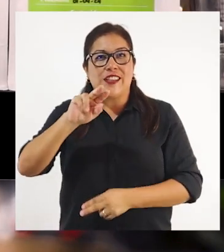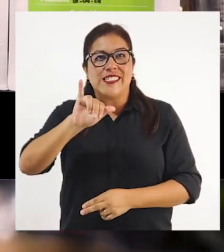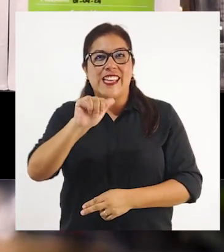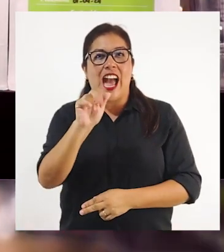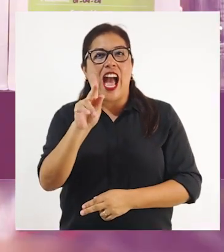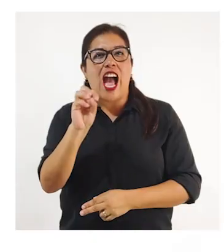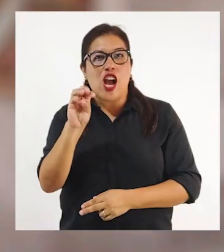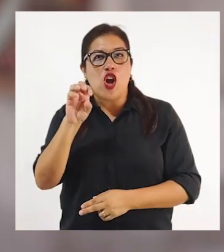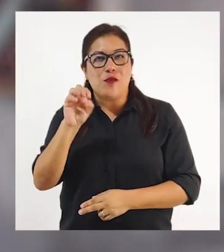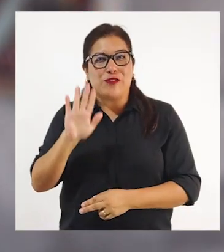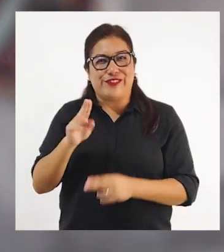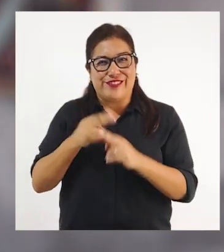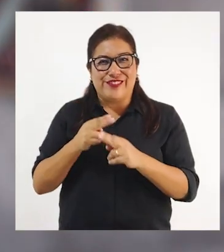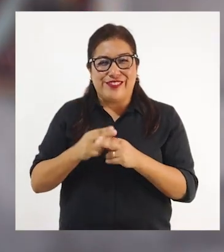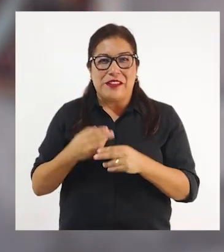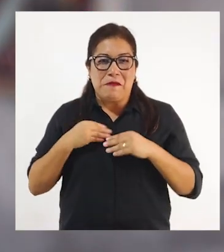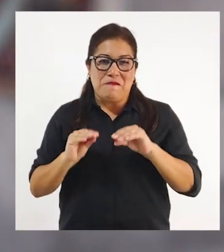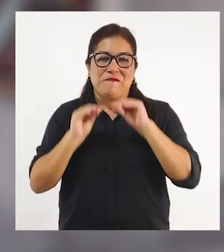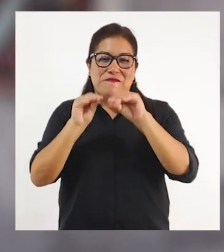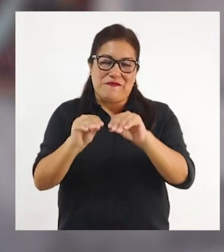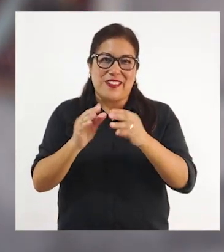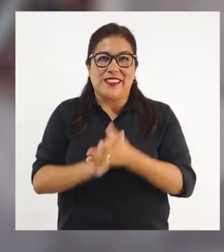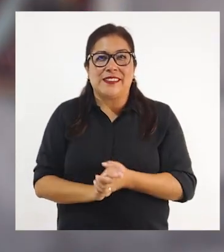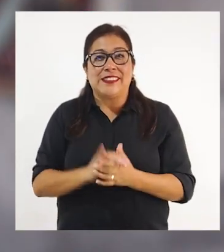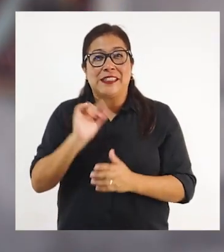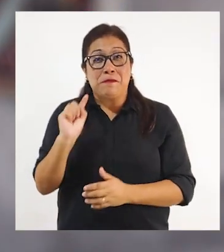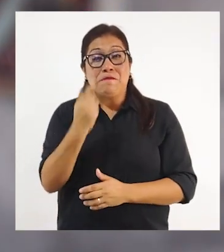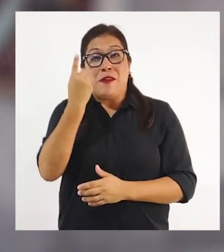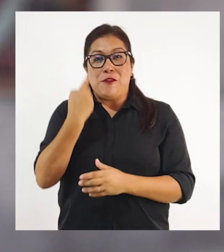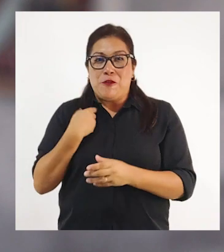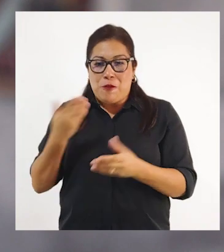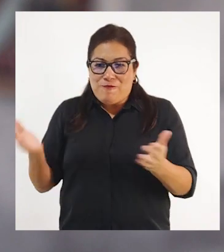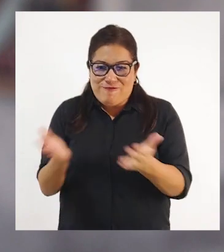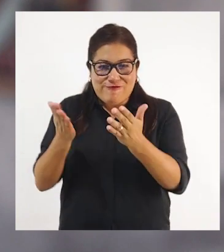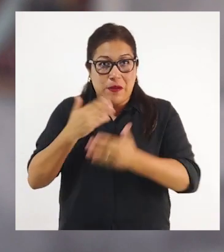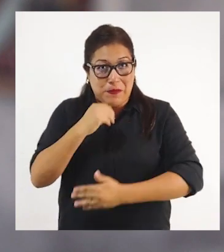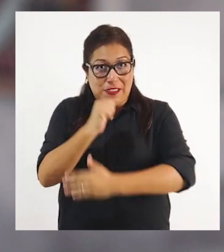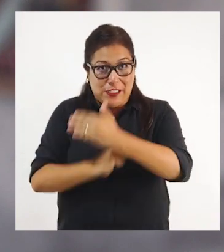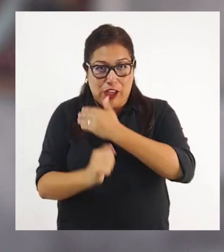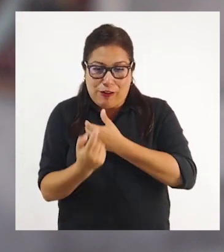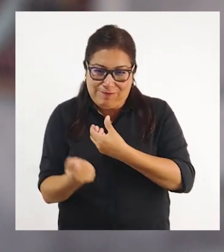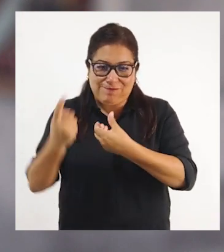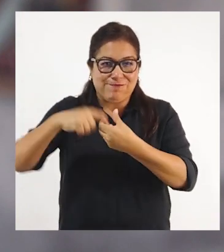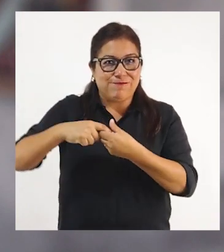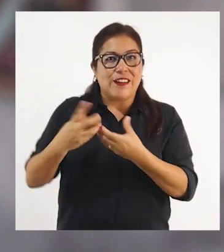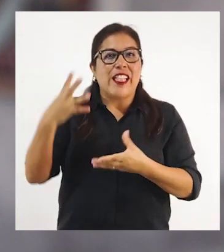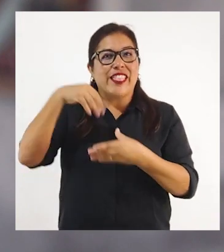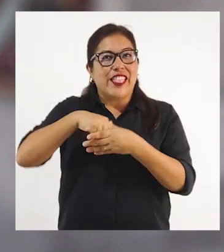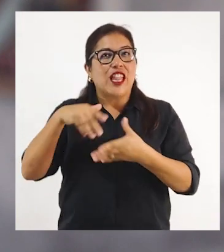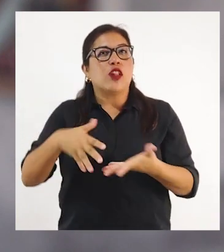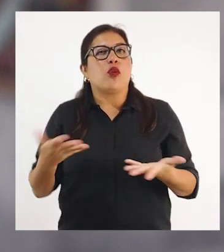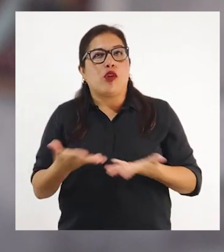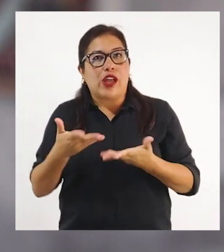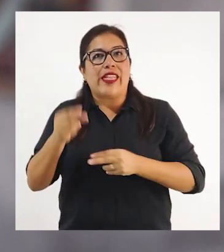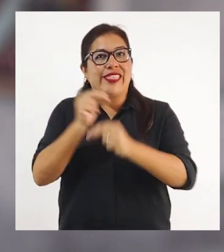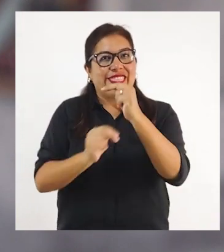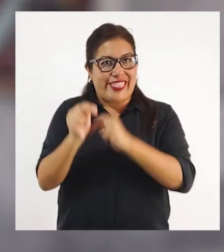nombre de mi hijo, Giacomo. Esa fue la primera parte, cómo me involucro o cómo involucro a mis hijos dentro del